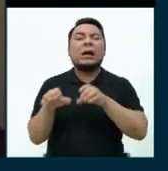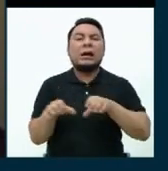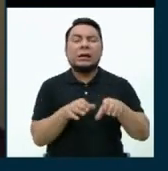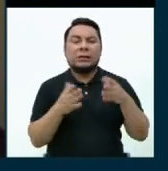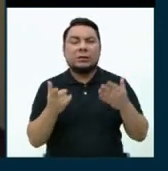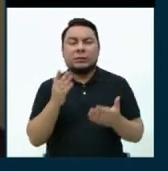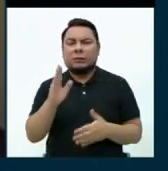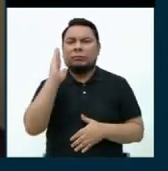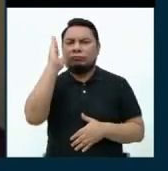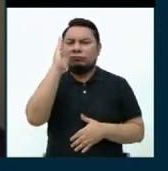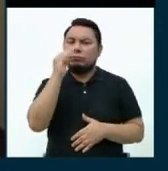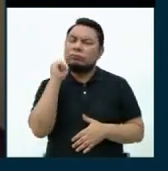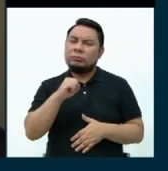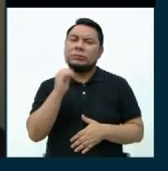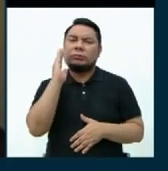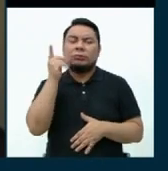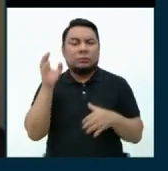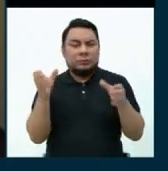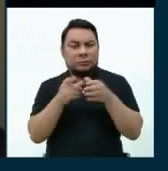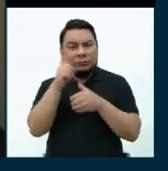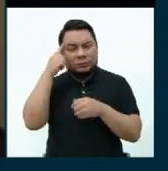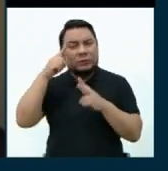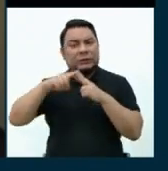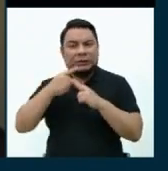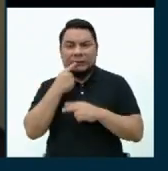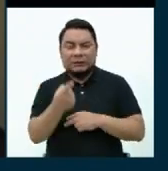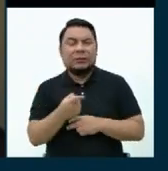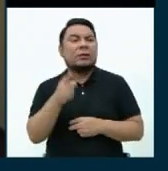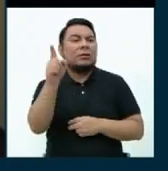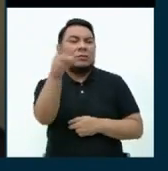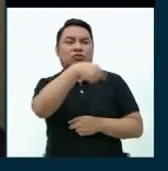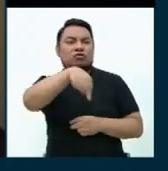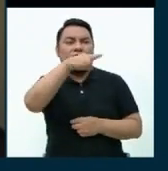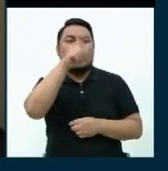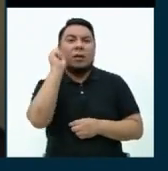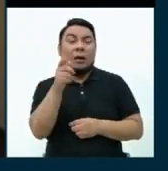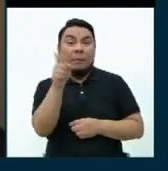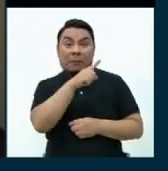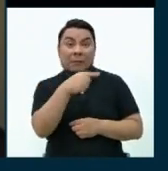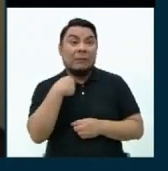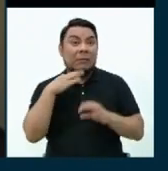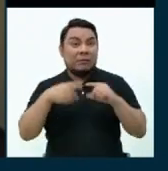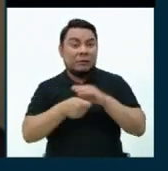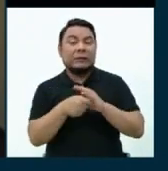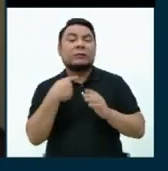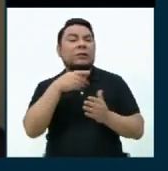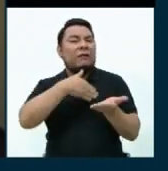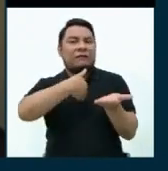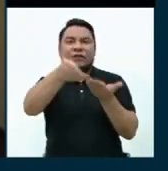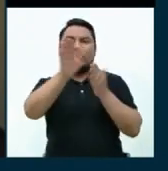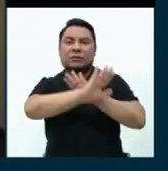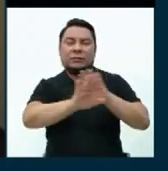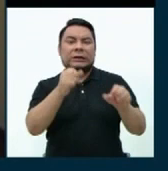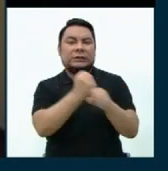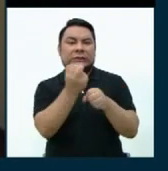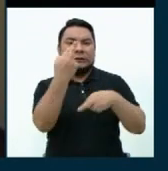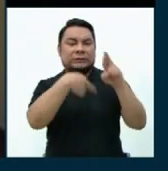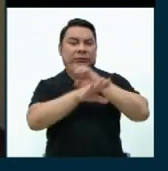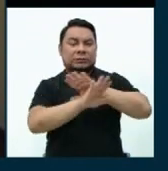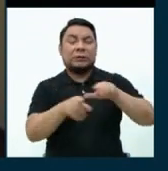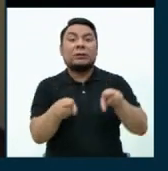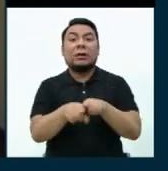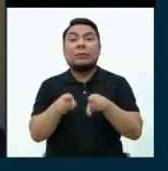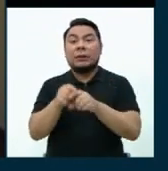poner mano dura, que es lo que viene diciendo el partido desde el inicio, muerte civil y como digo, reintegrarse a la sociedad por medio de trabajos y la salud